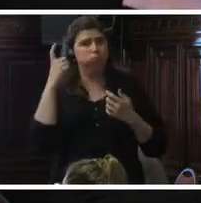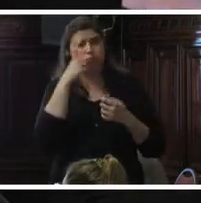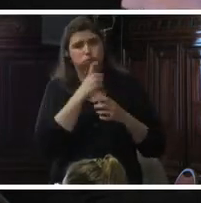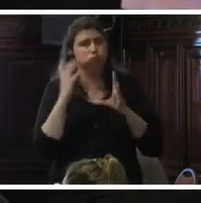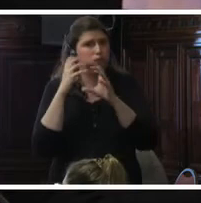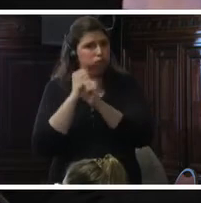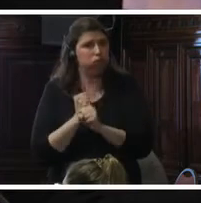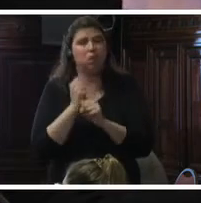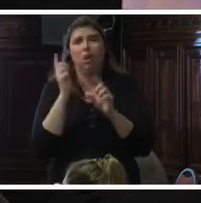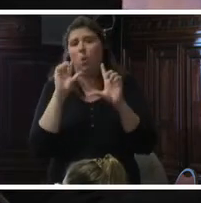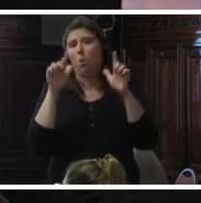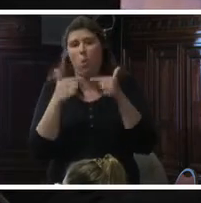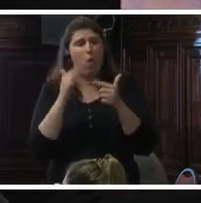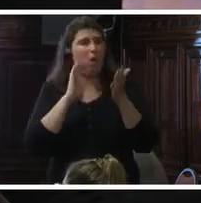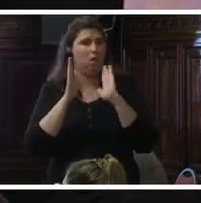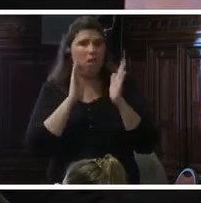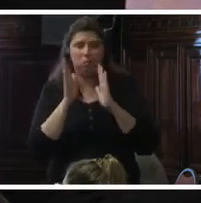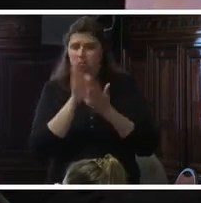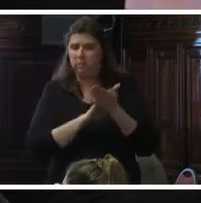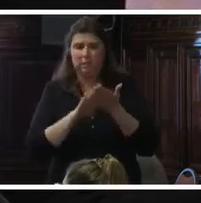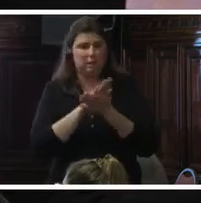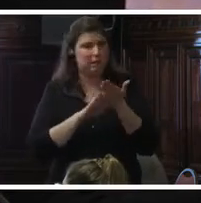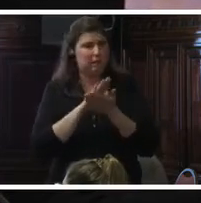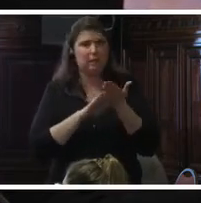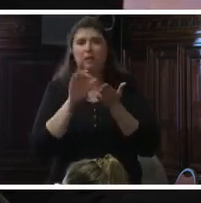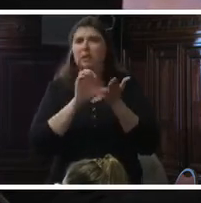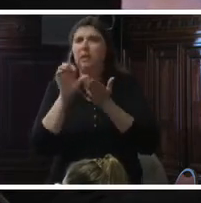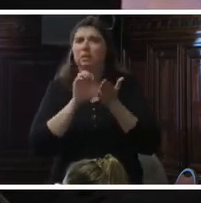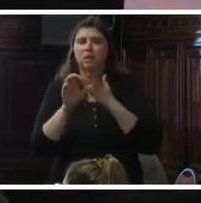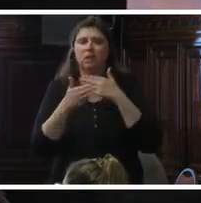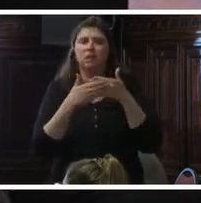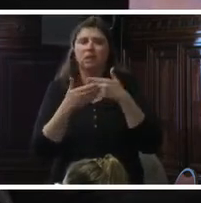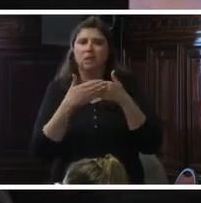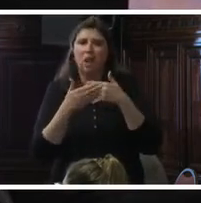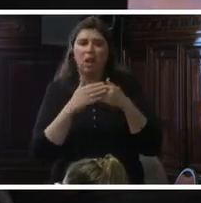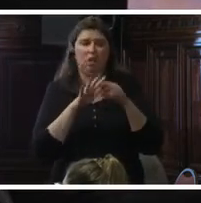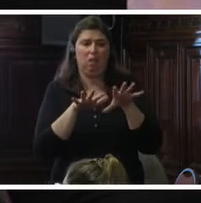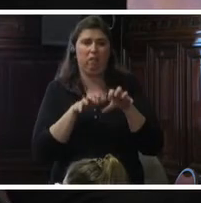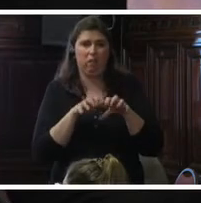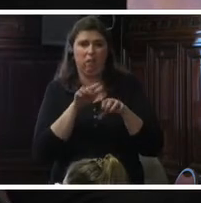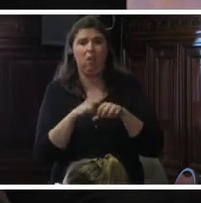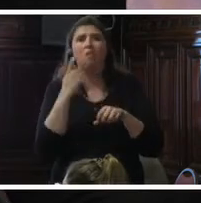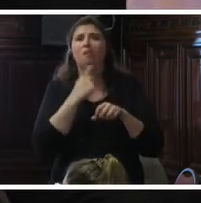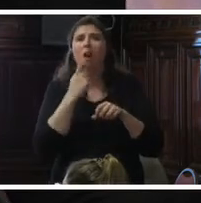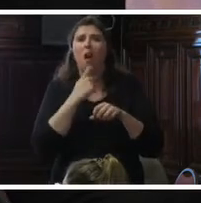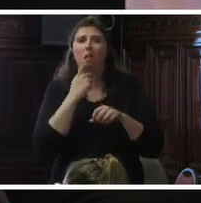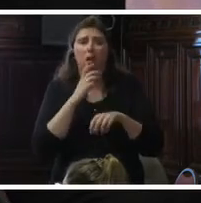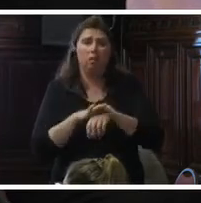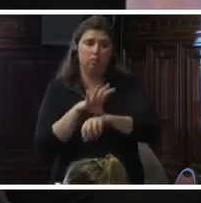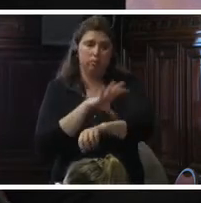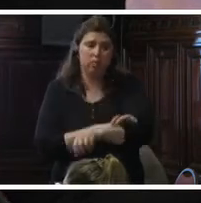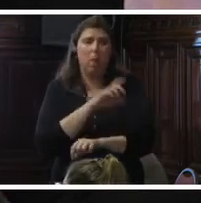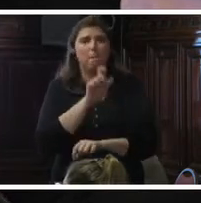insuficiencia de terapias adecuadas, acceso a servicios más cercos de donde viven, falta de guarderías con personal